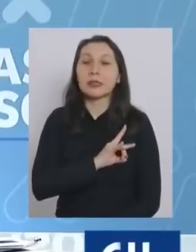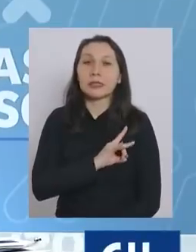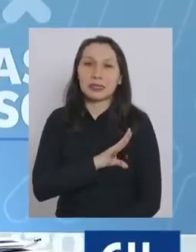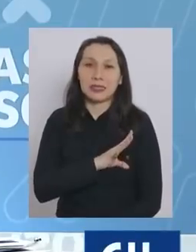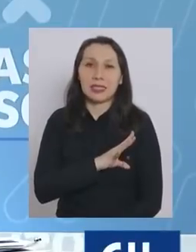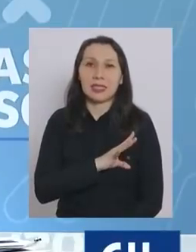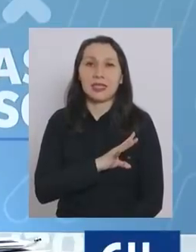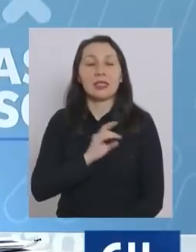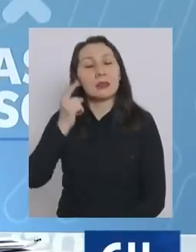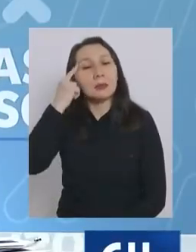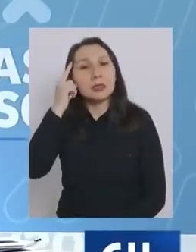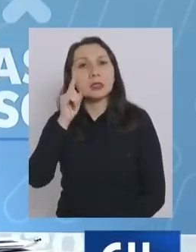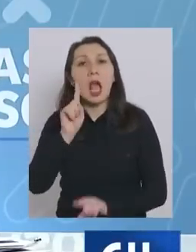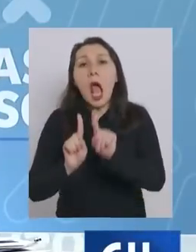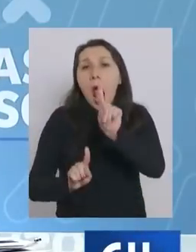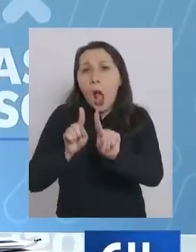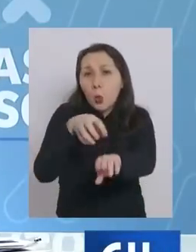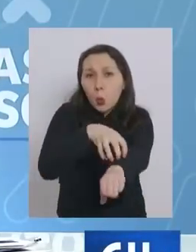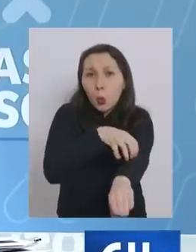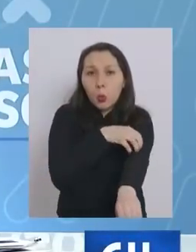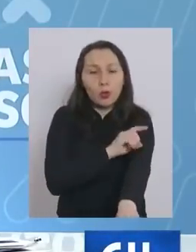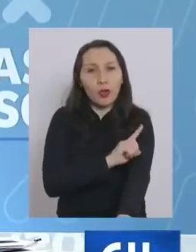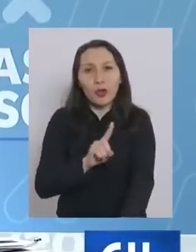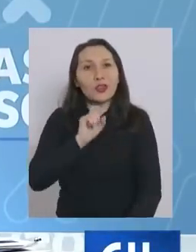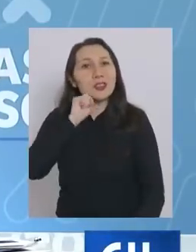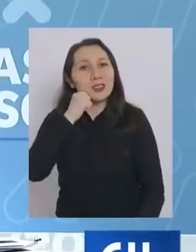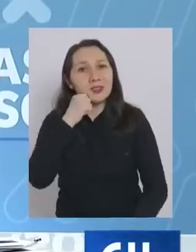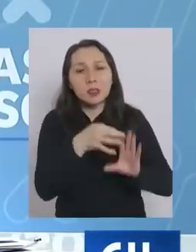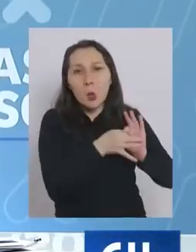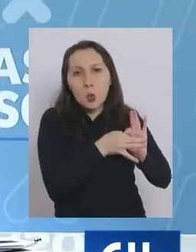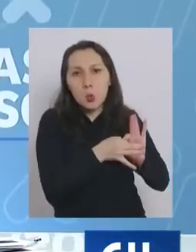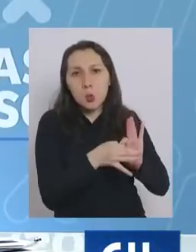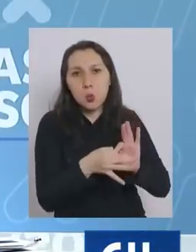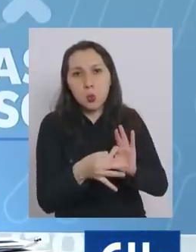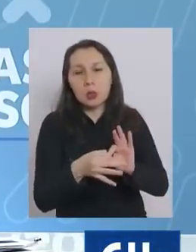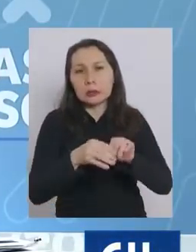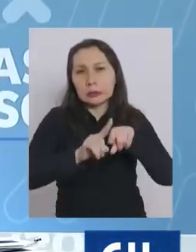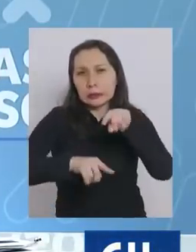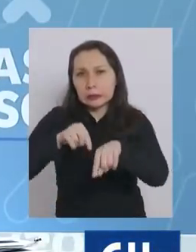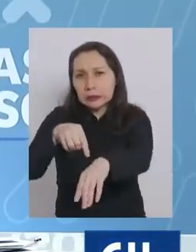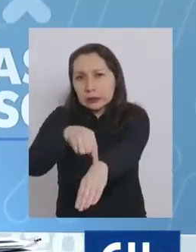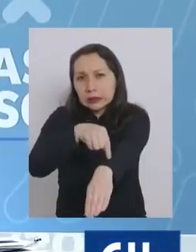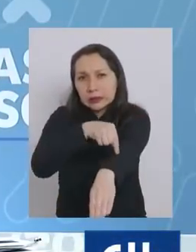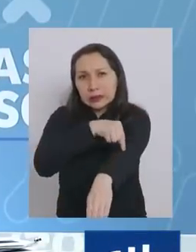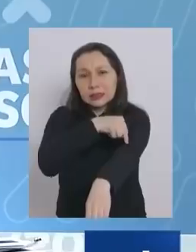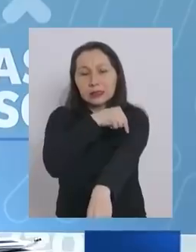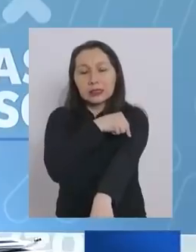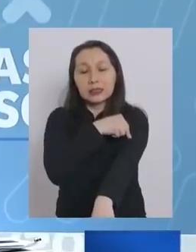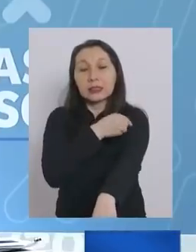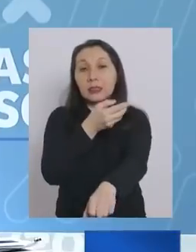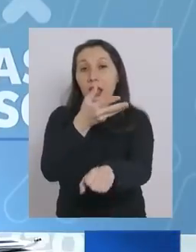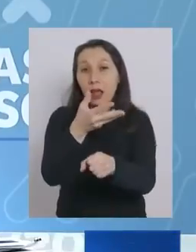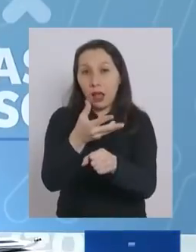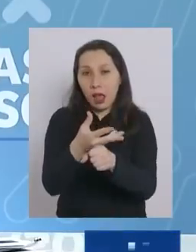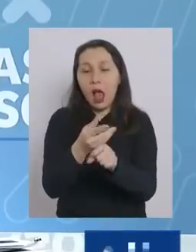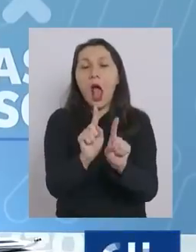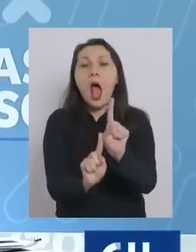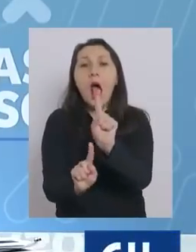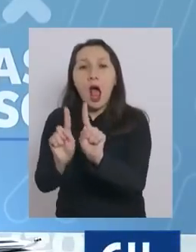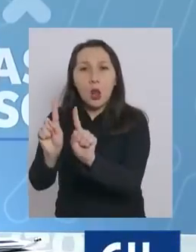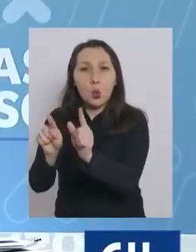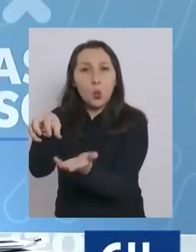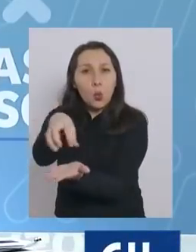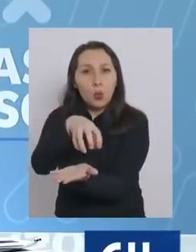no es solo algunas regiones, Chile está compuesto por territorios y en esos territorios hay algunas